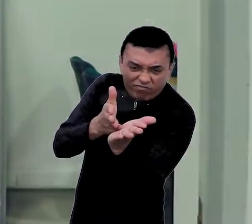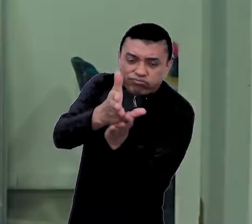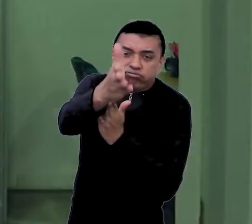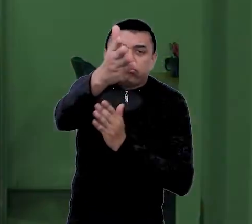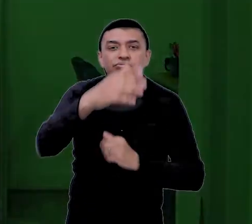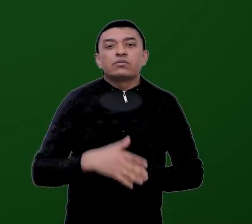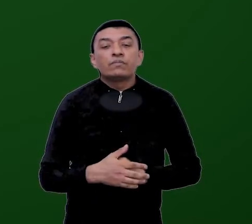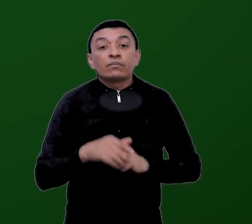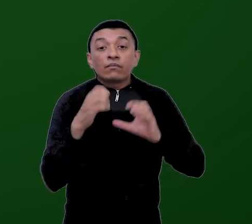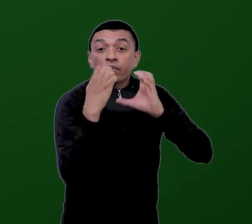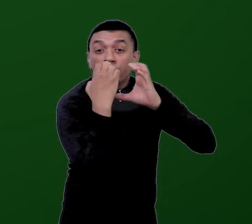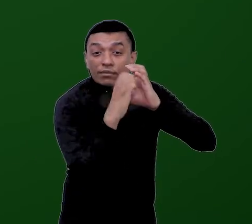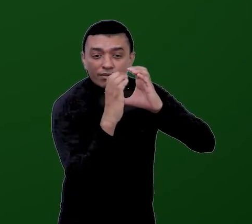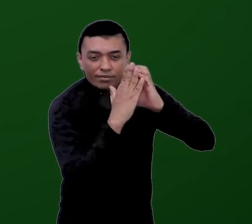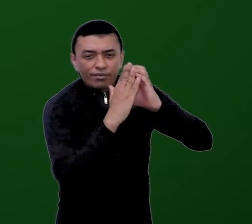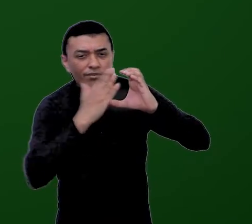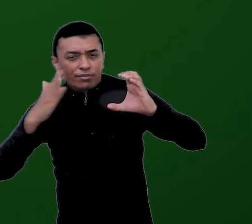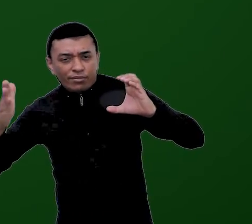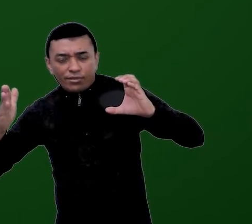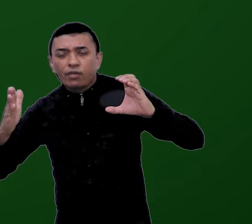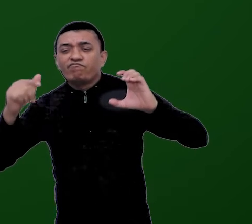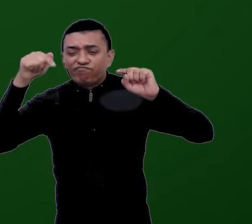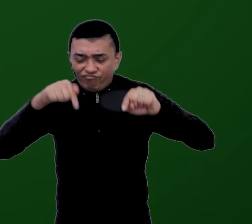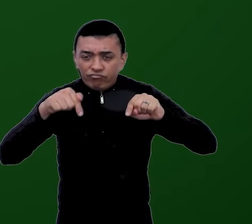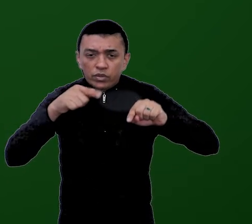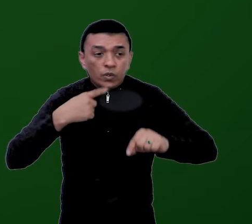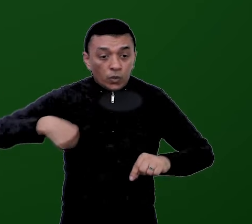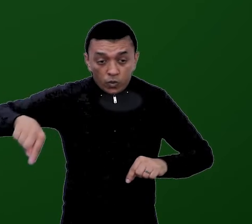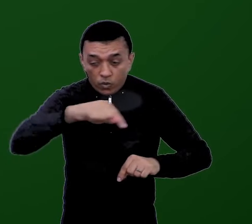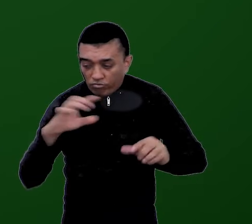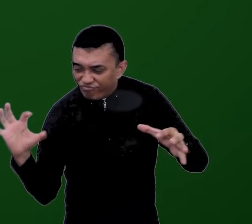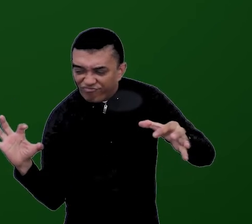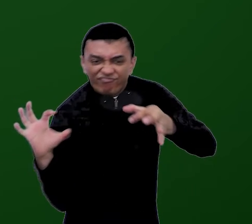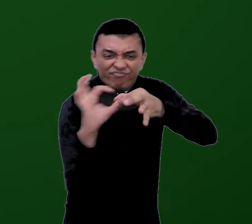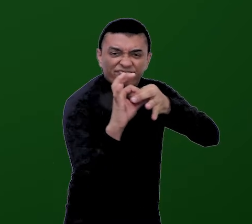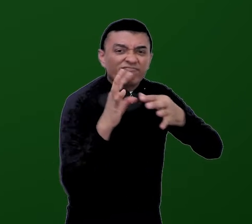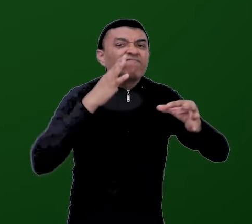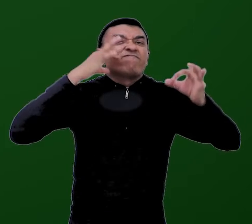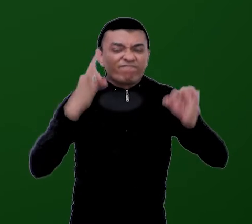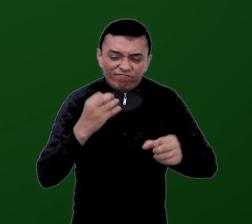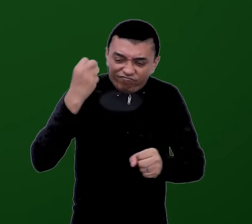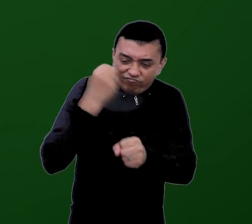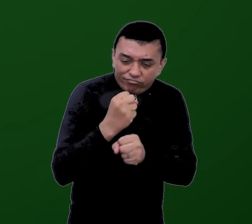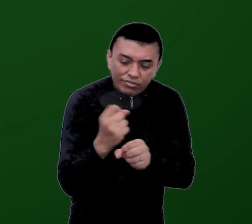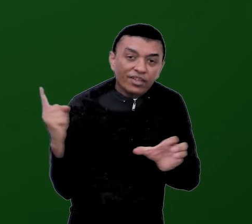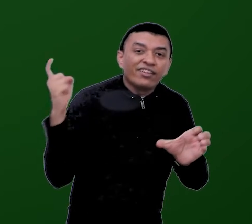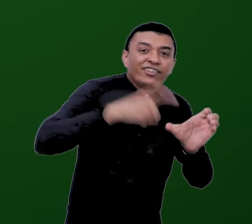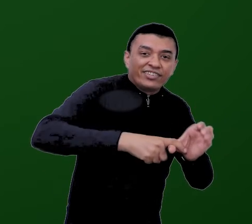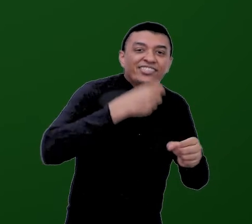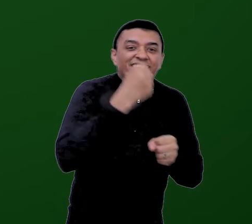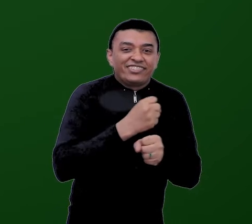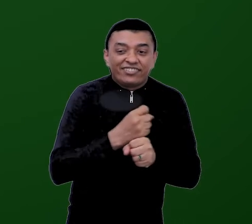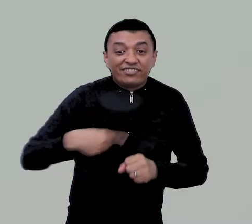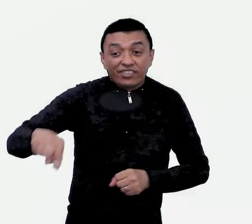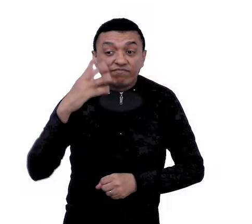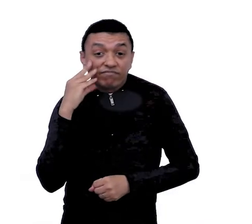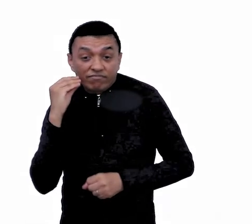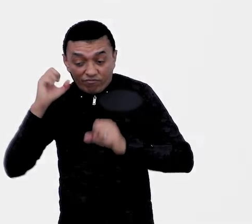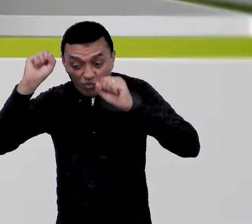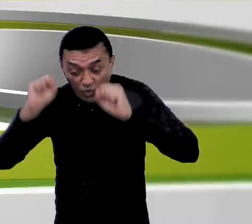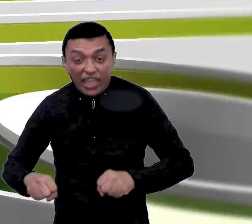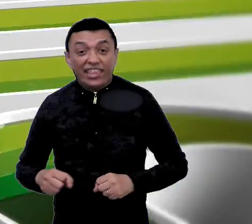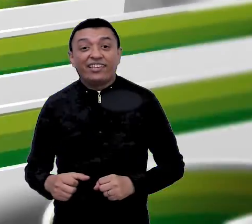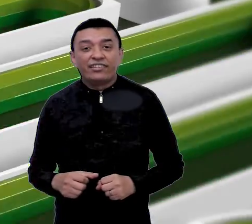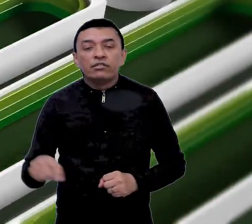Agencia de Empleo de Barranquilla. Somos el área de efectivo en la búsqueda de empleo y de su talento humano.